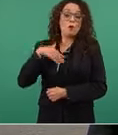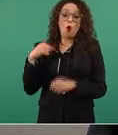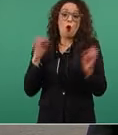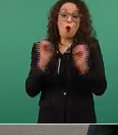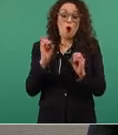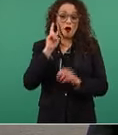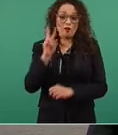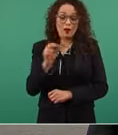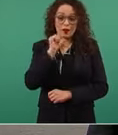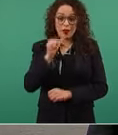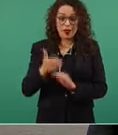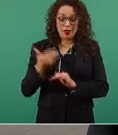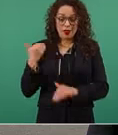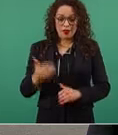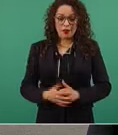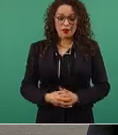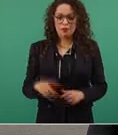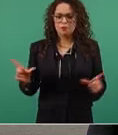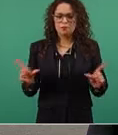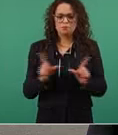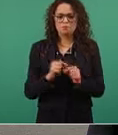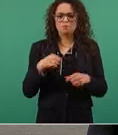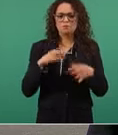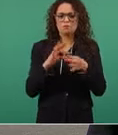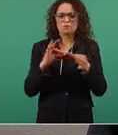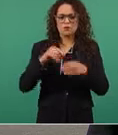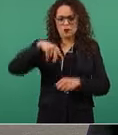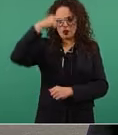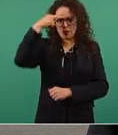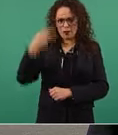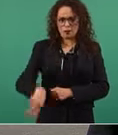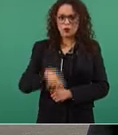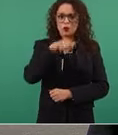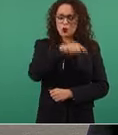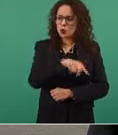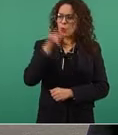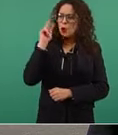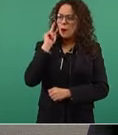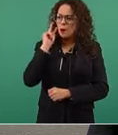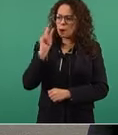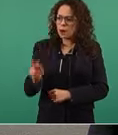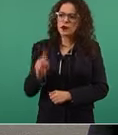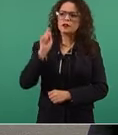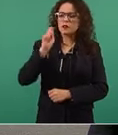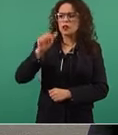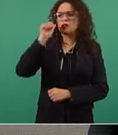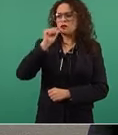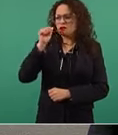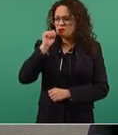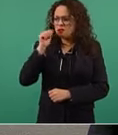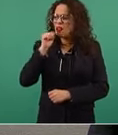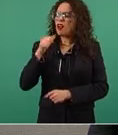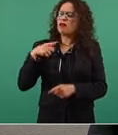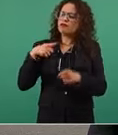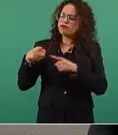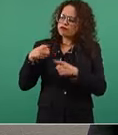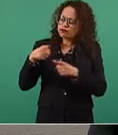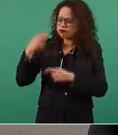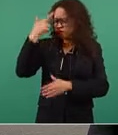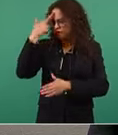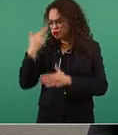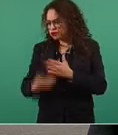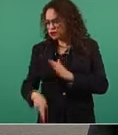Hablemos brevemente de México para concluir. Tú lo has visto descalificar a la prensa, a los contrapesos,